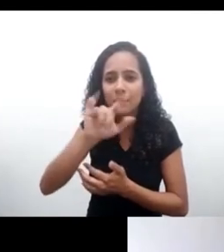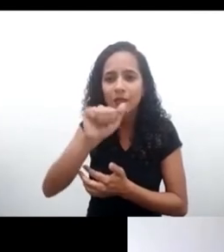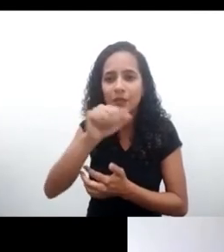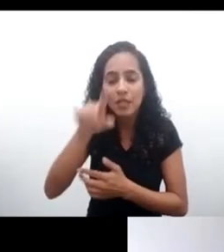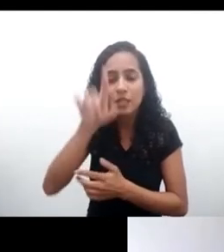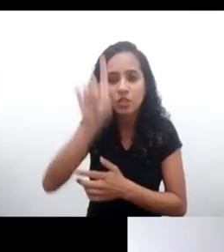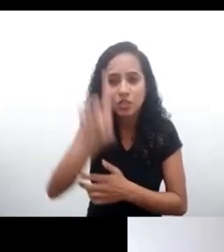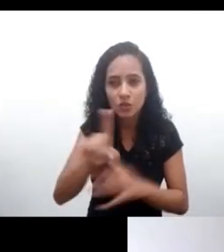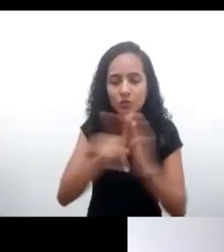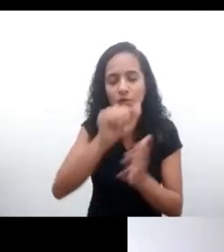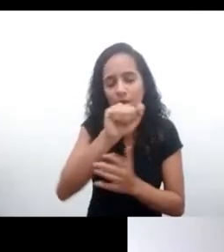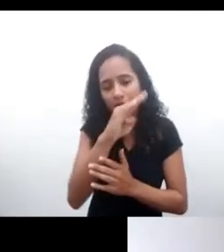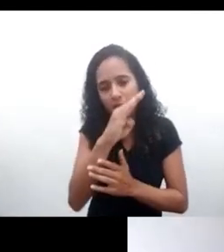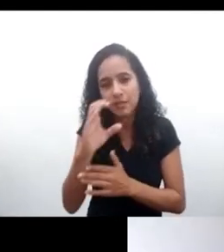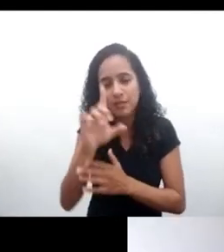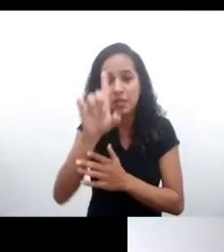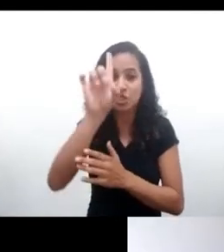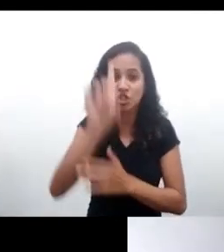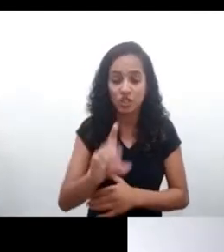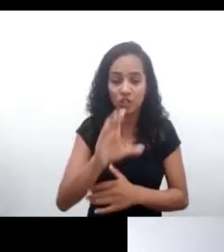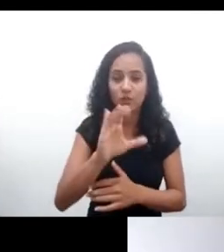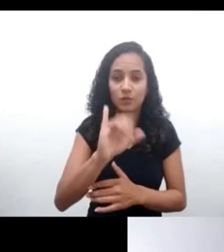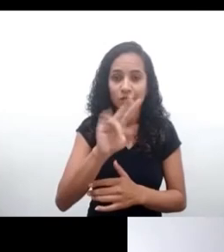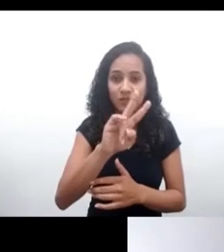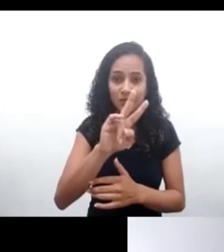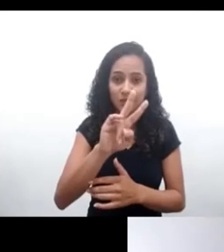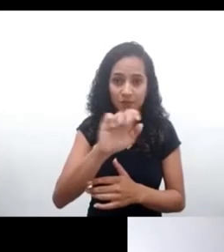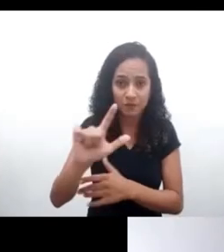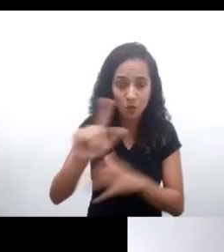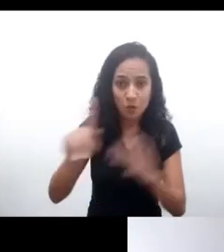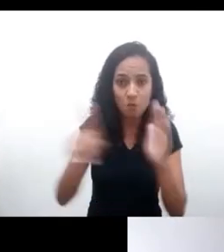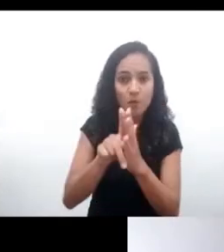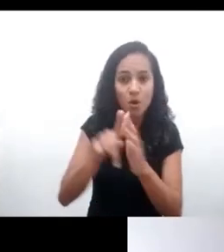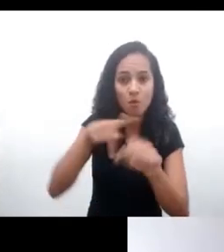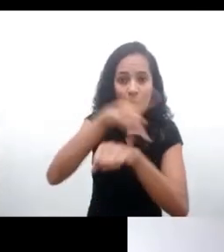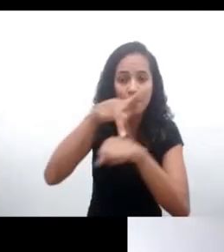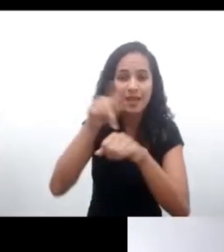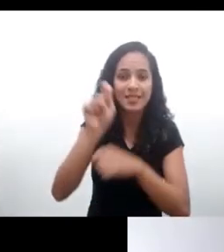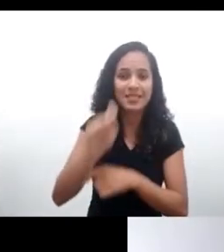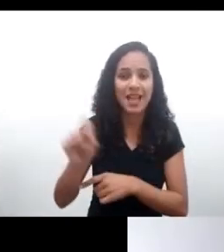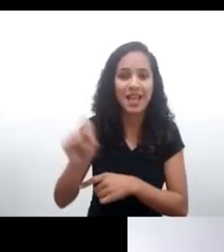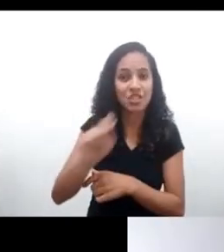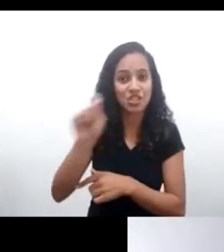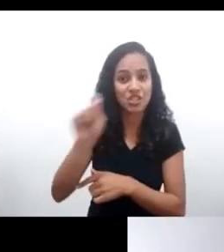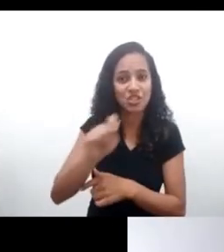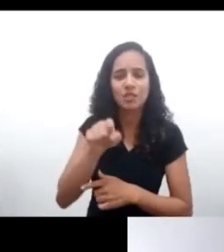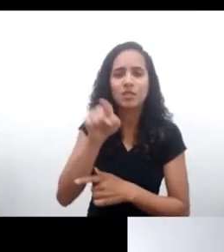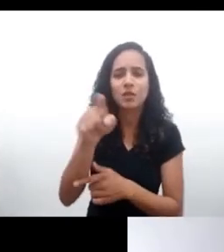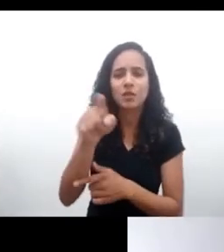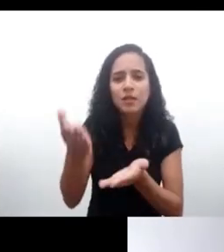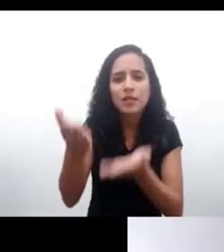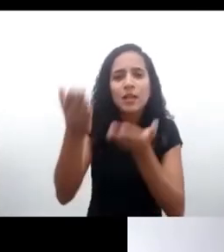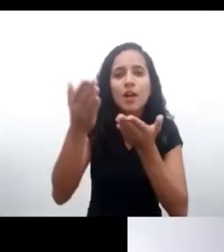ejecutiva de ADC, Asociación por los Derechos Civiles de Argentina, y quisiera ya